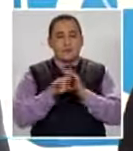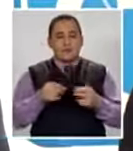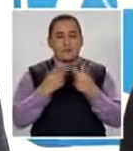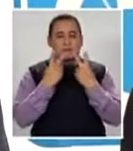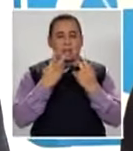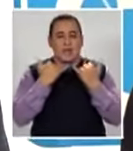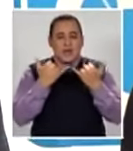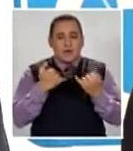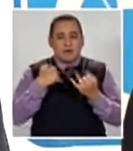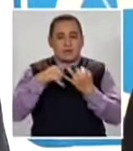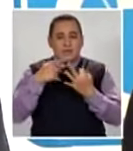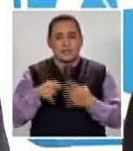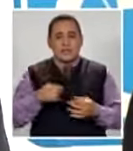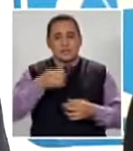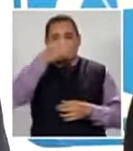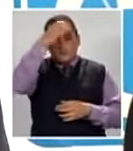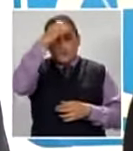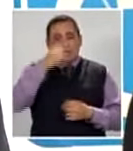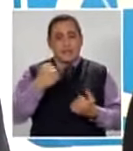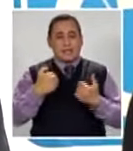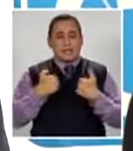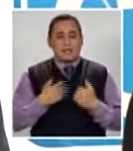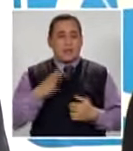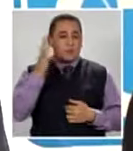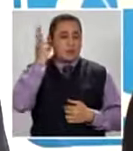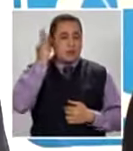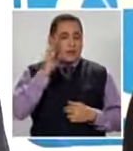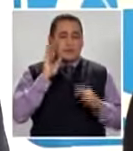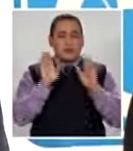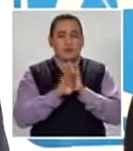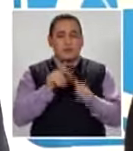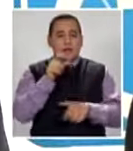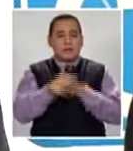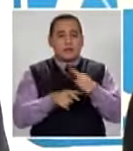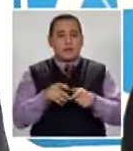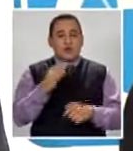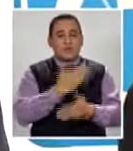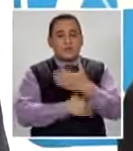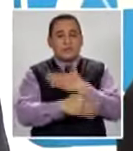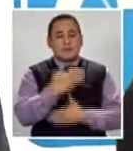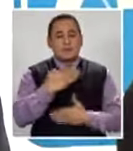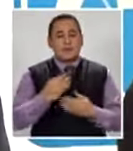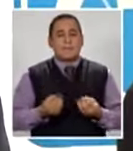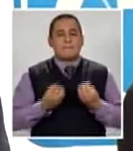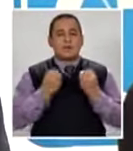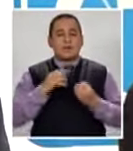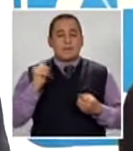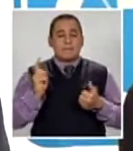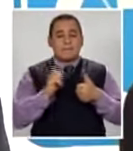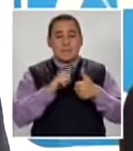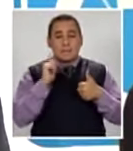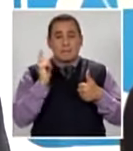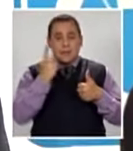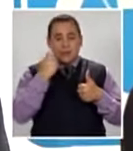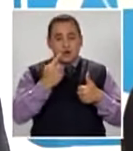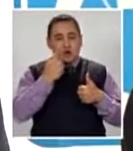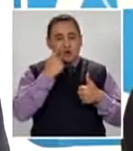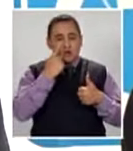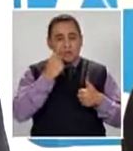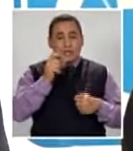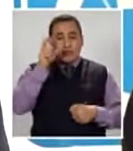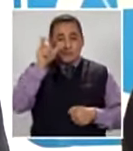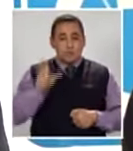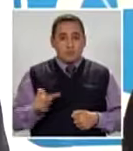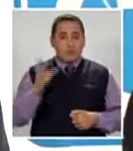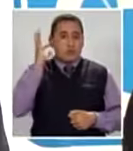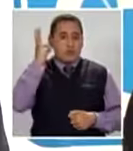visibilizar Las capacidades que tenemos las mujeres Las mujeres con discapacidad en este caso Porque primero hay que reconocernos